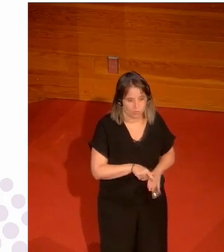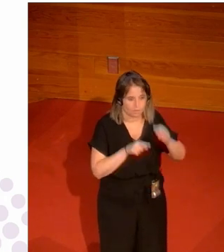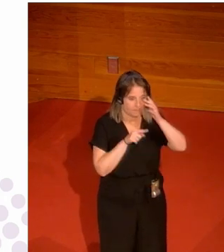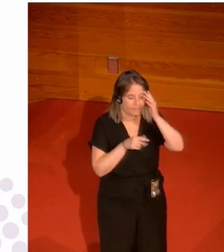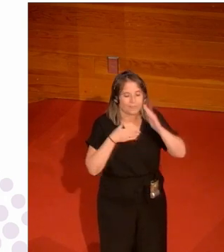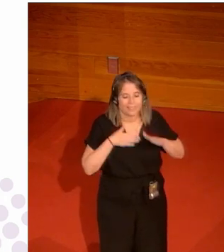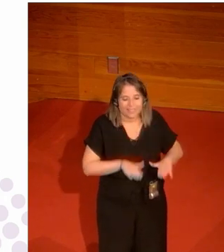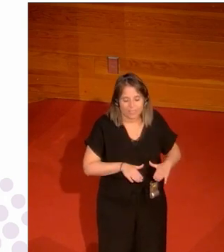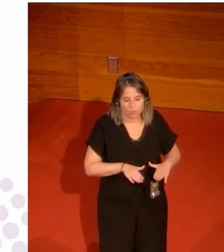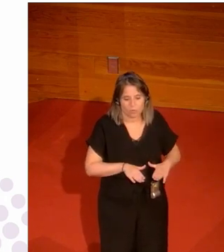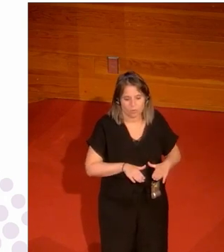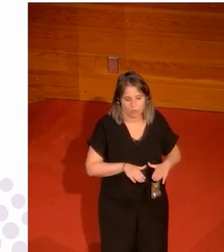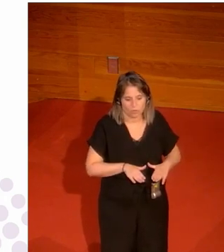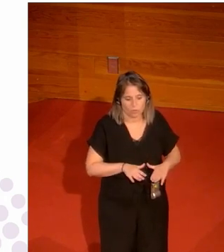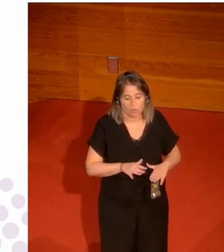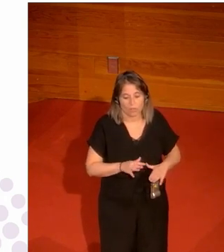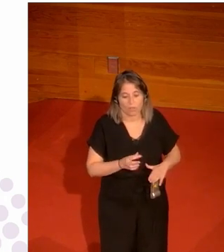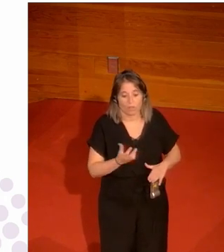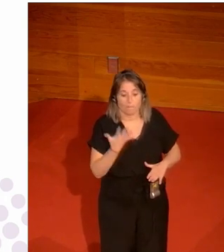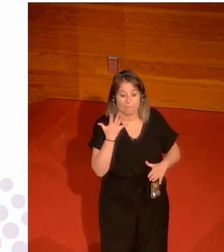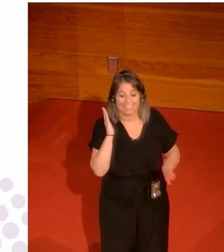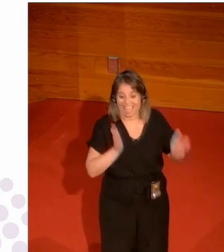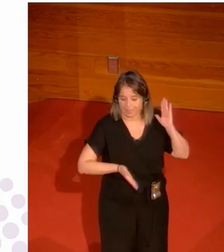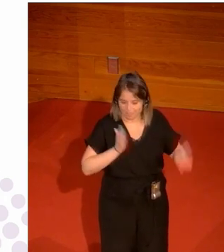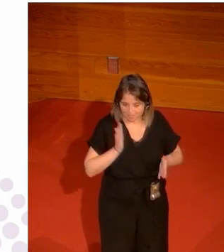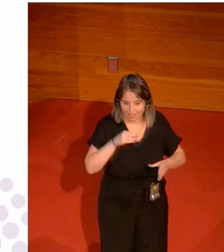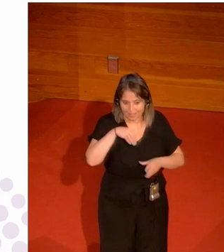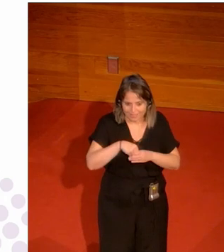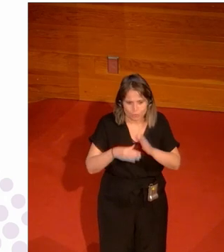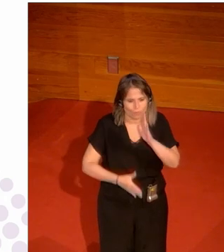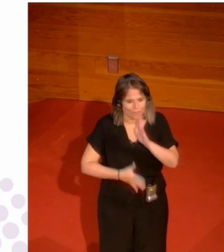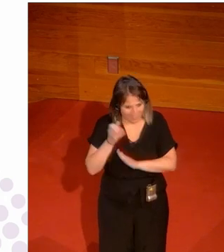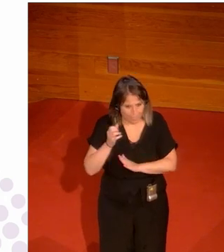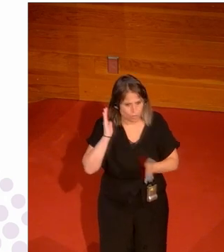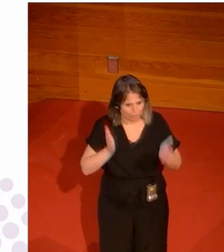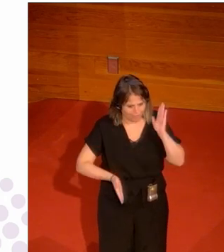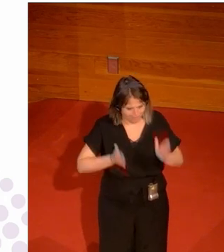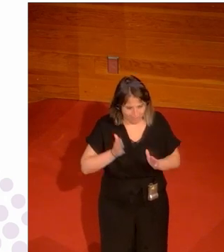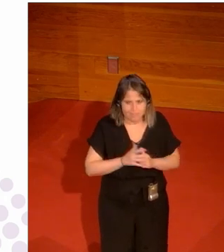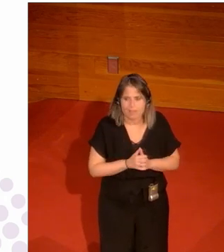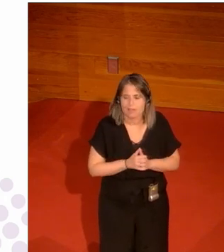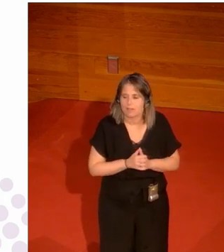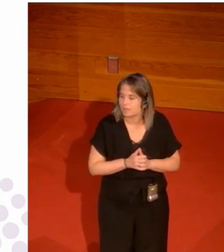sido pentatleta y ha estado dentro de la Federación Española de Petalón y